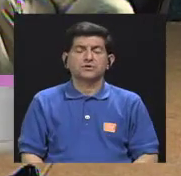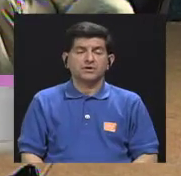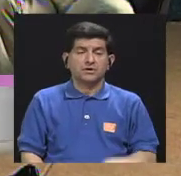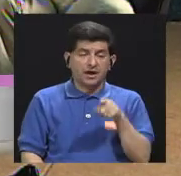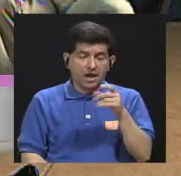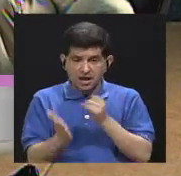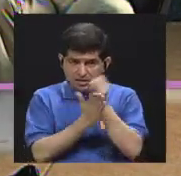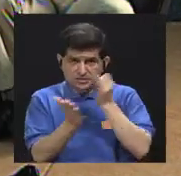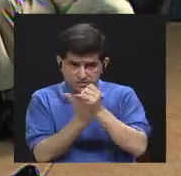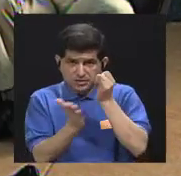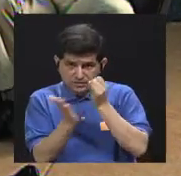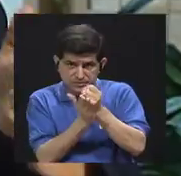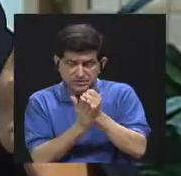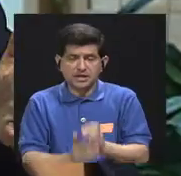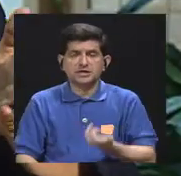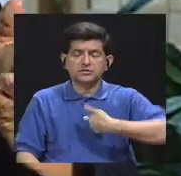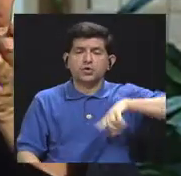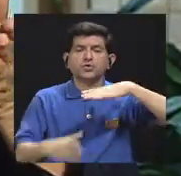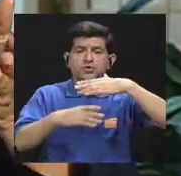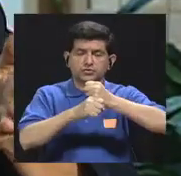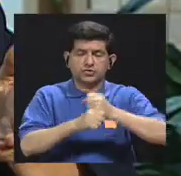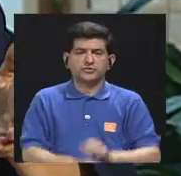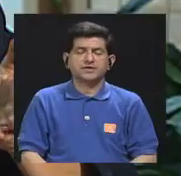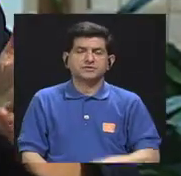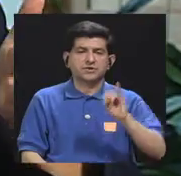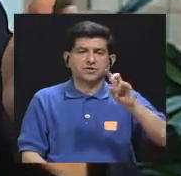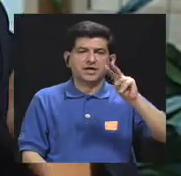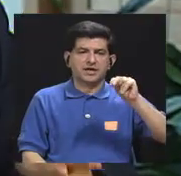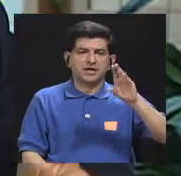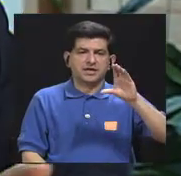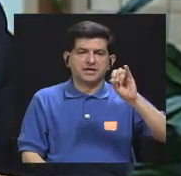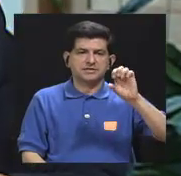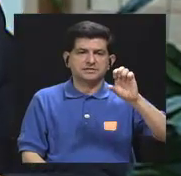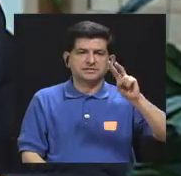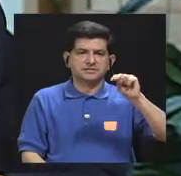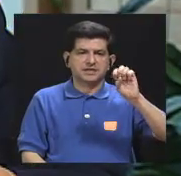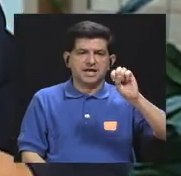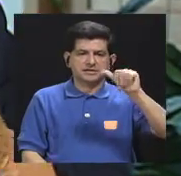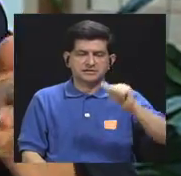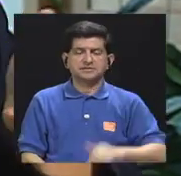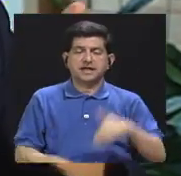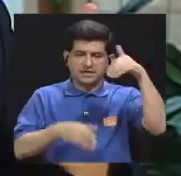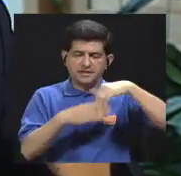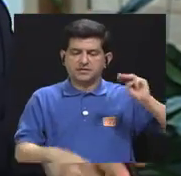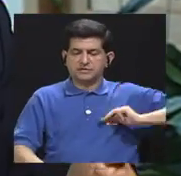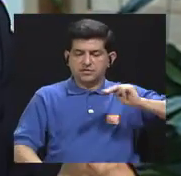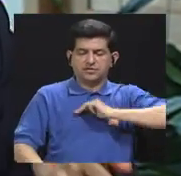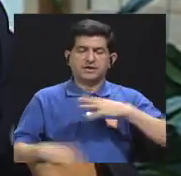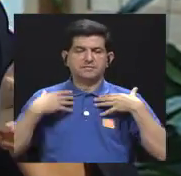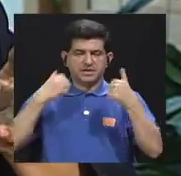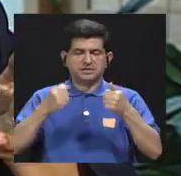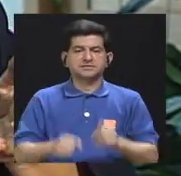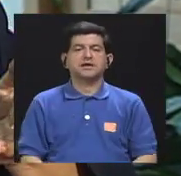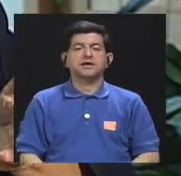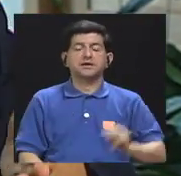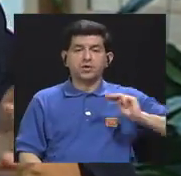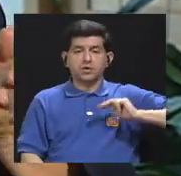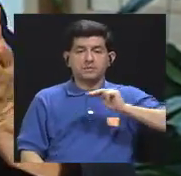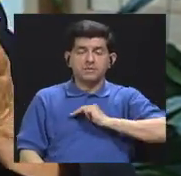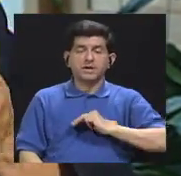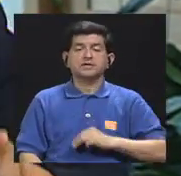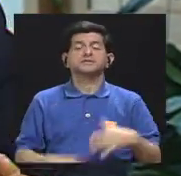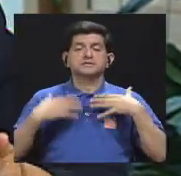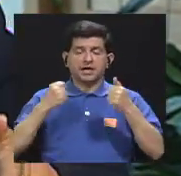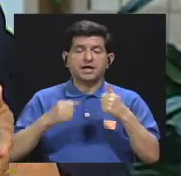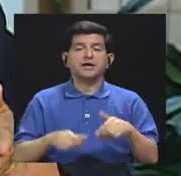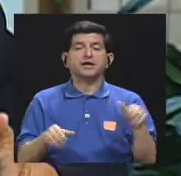investigación la estamos haciendo INCIENSA que es un órgano escrito del Ministerio de Salud con el Ministerio de Salud